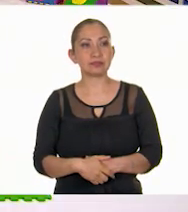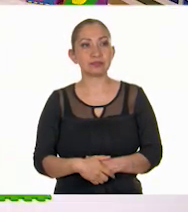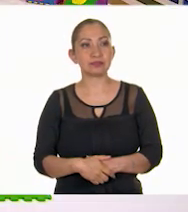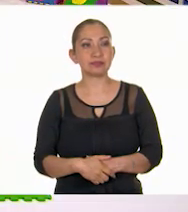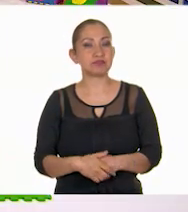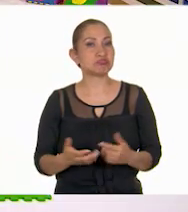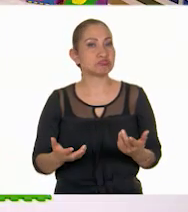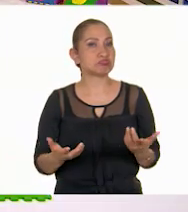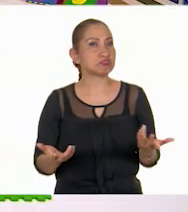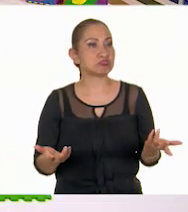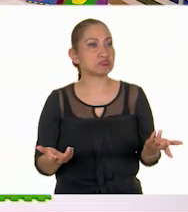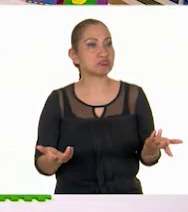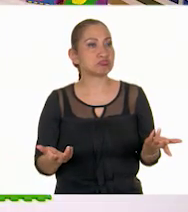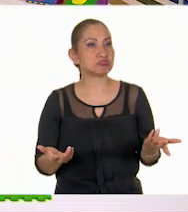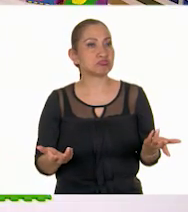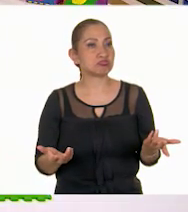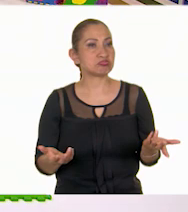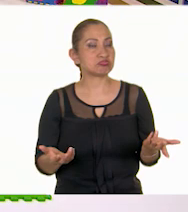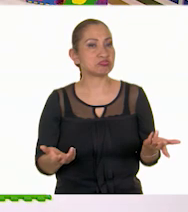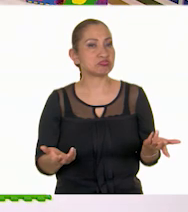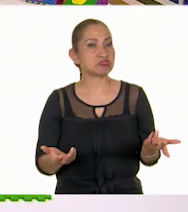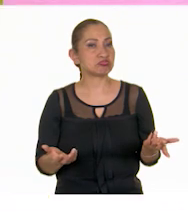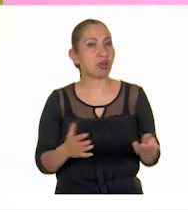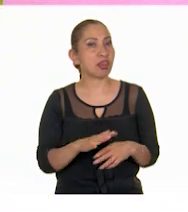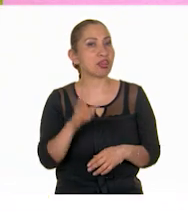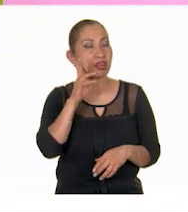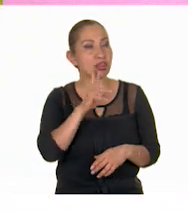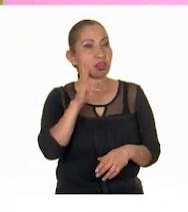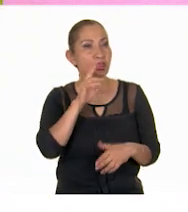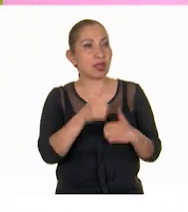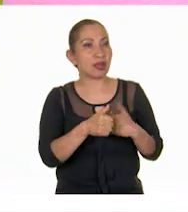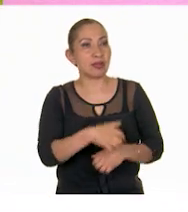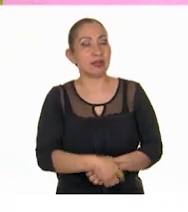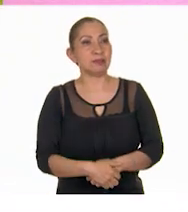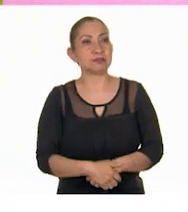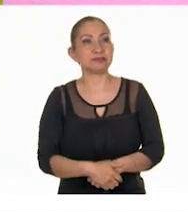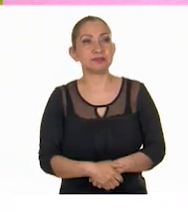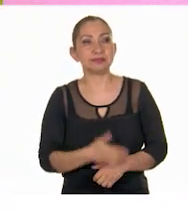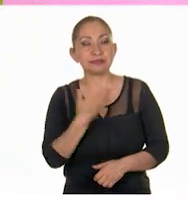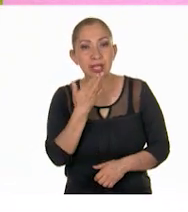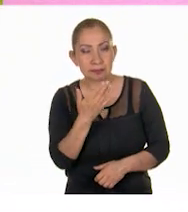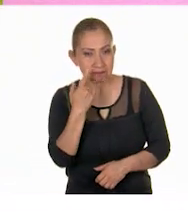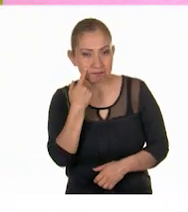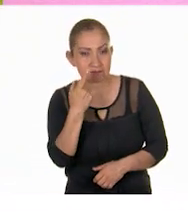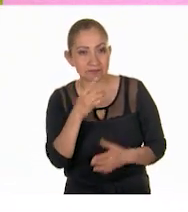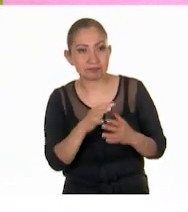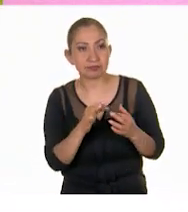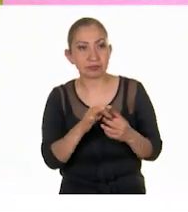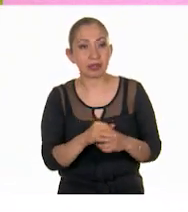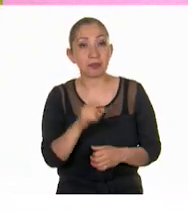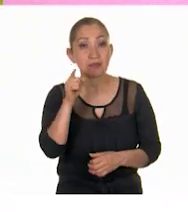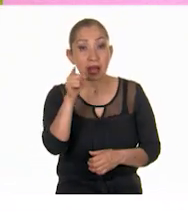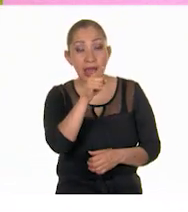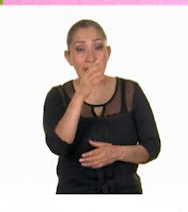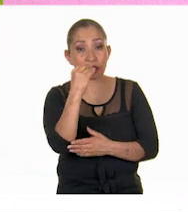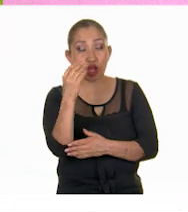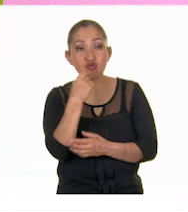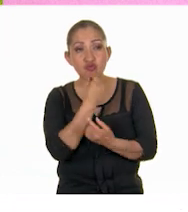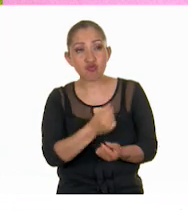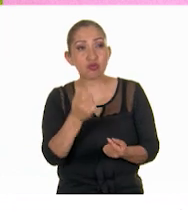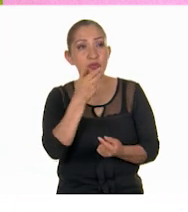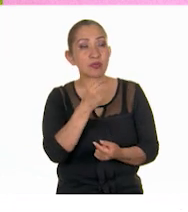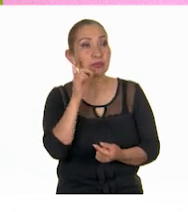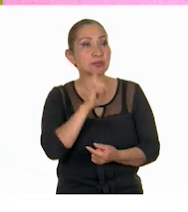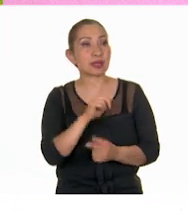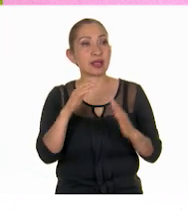Pues el reto. El reto, el reto. Muy bien, ahí les va. El reto para Tina, las niñas y los niños en